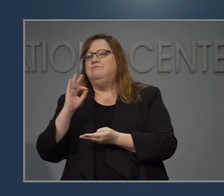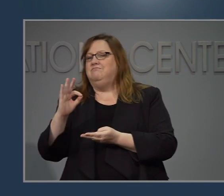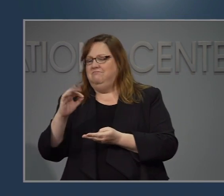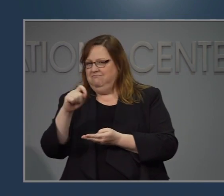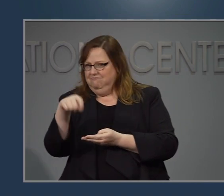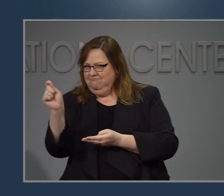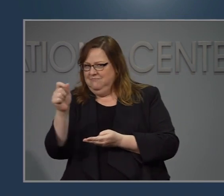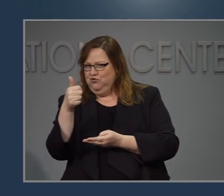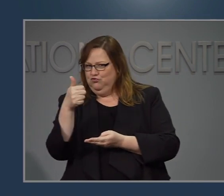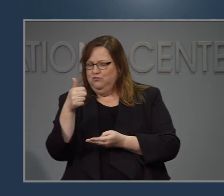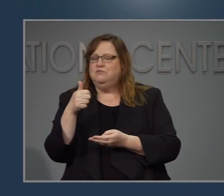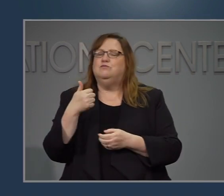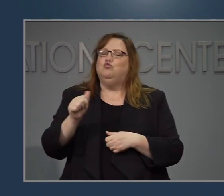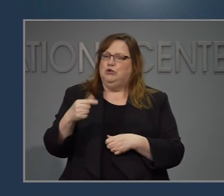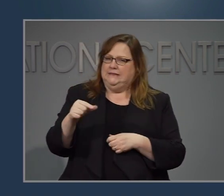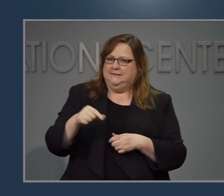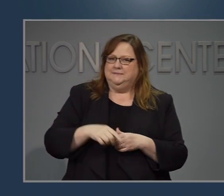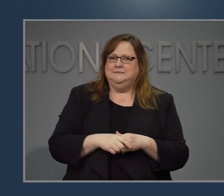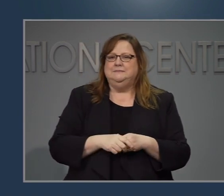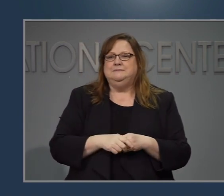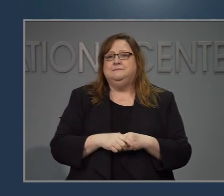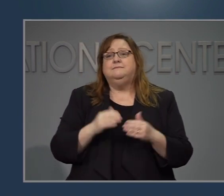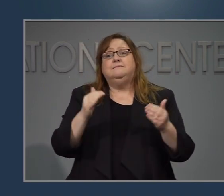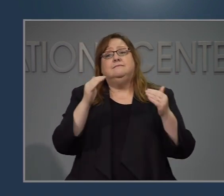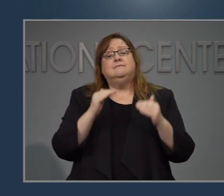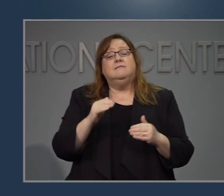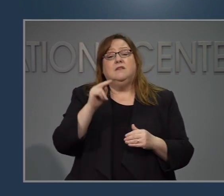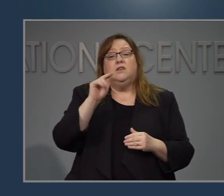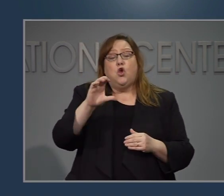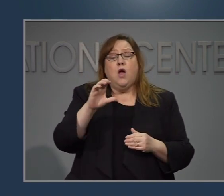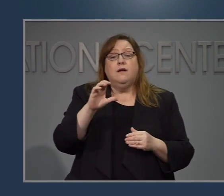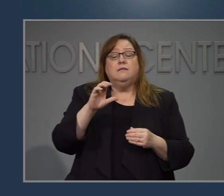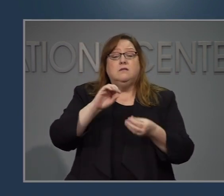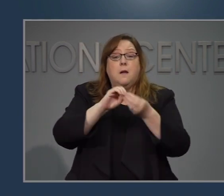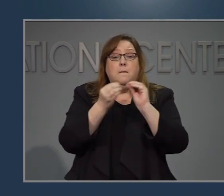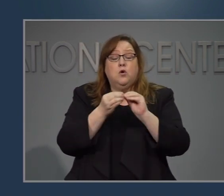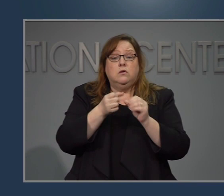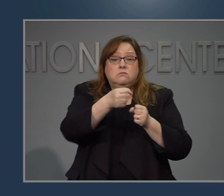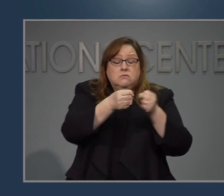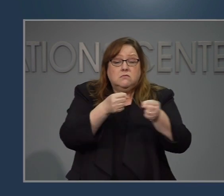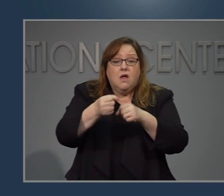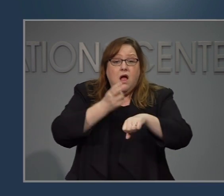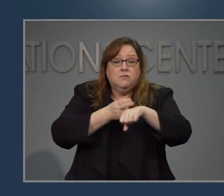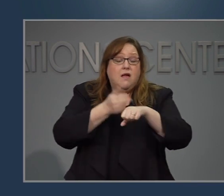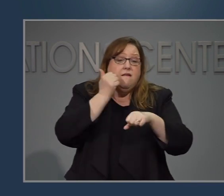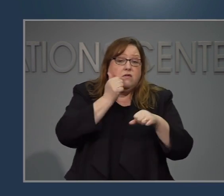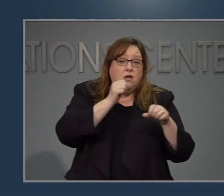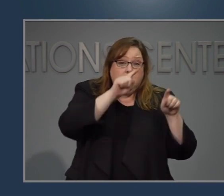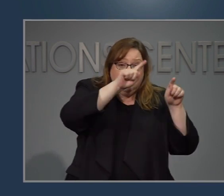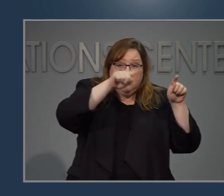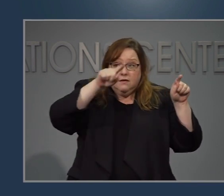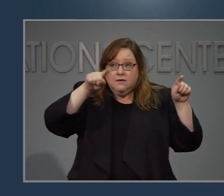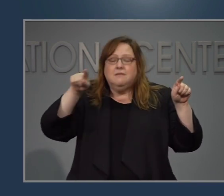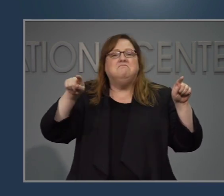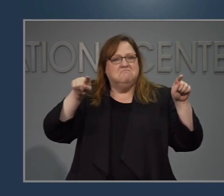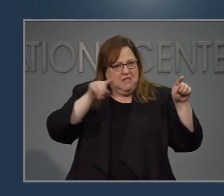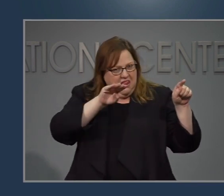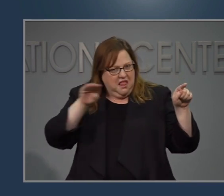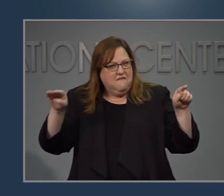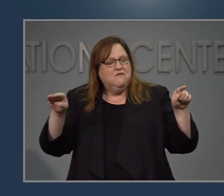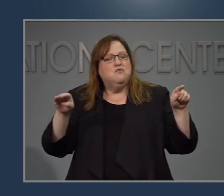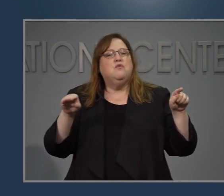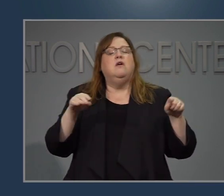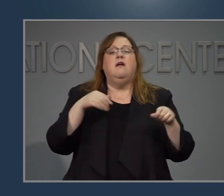teniendo una calificación porque ya está nivelado. Las hospitalizaciones están nivelado si tenemos la